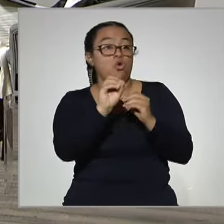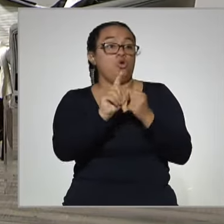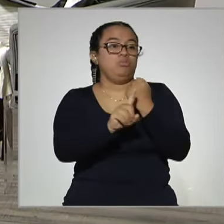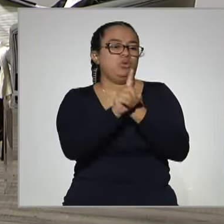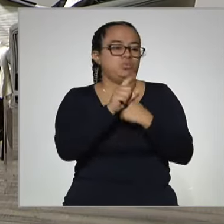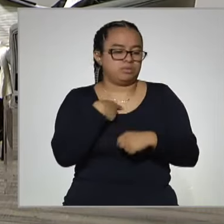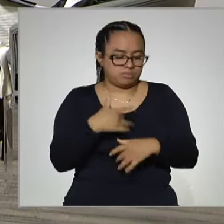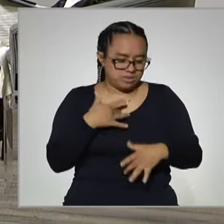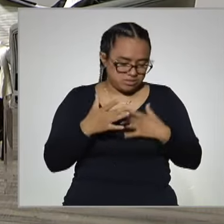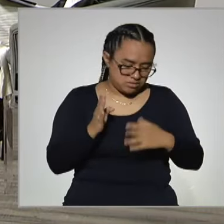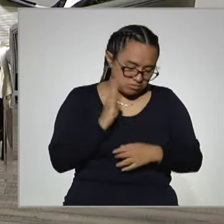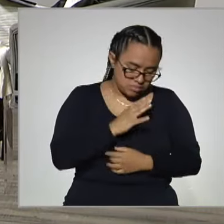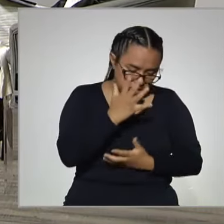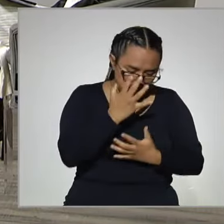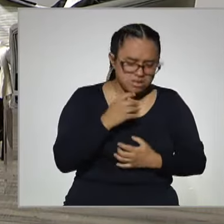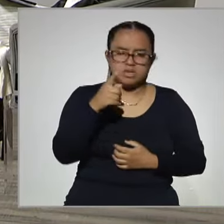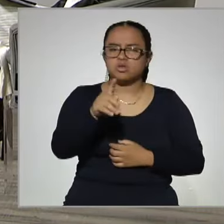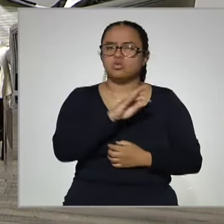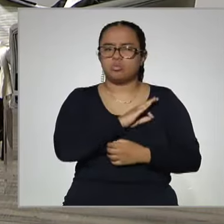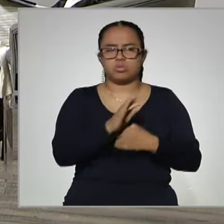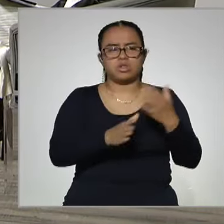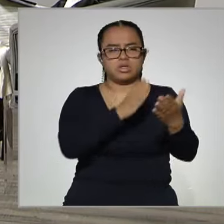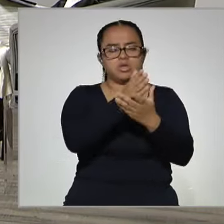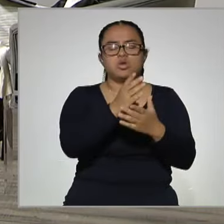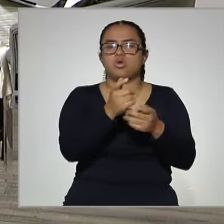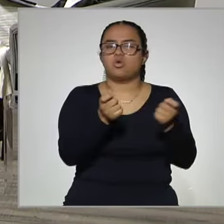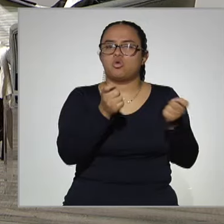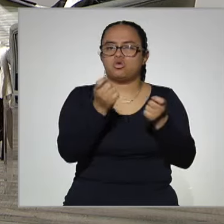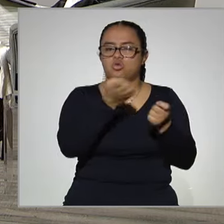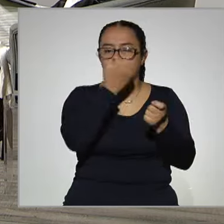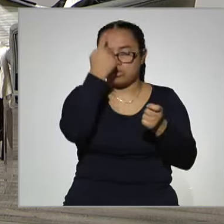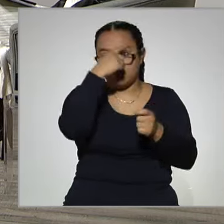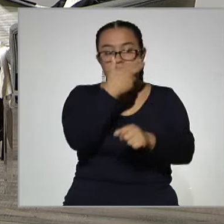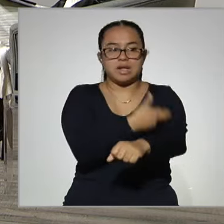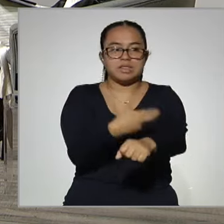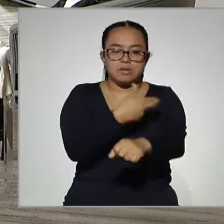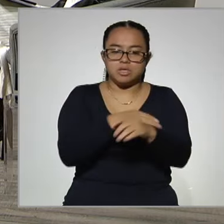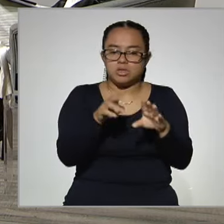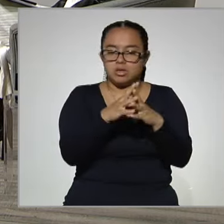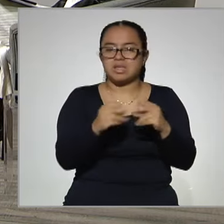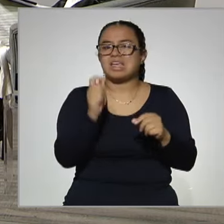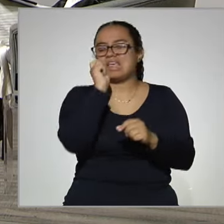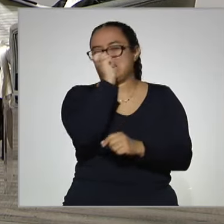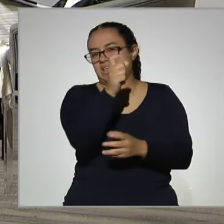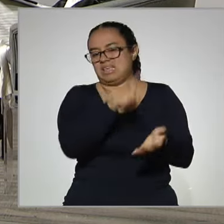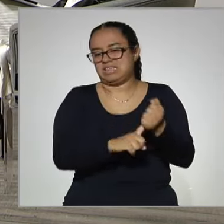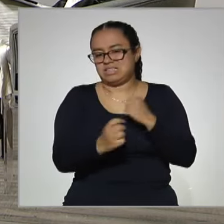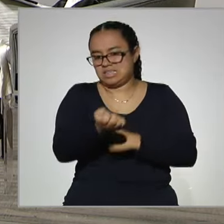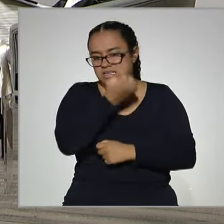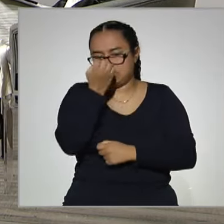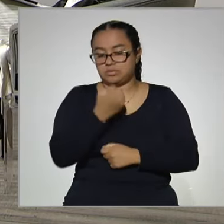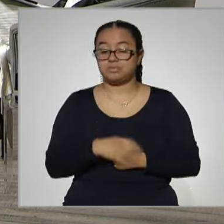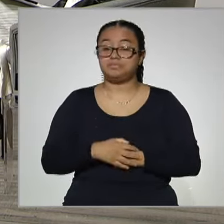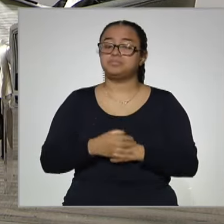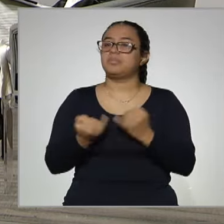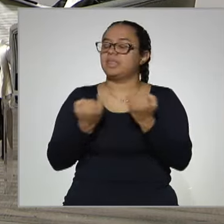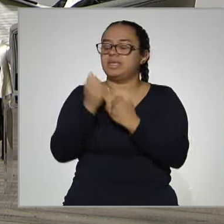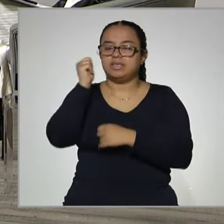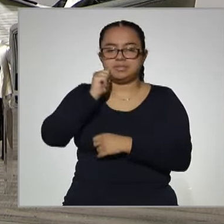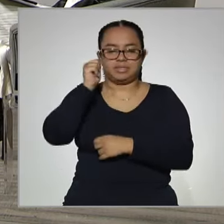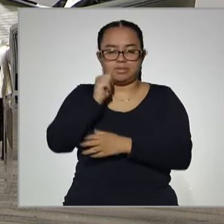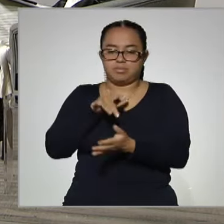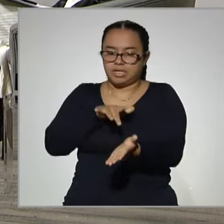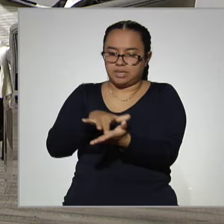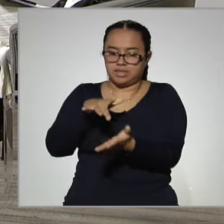emocional, te puedes acercar a control escolar para resolver un trámite. Es una escuela. Y hay el apoyo permanente, además,